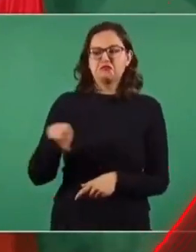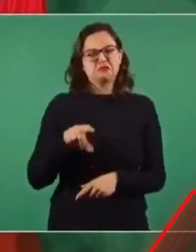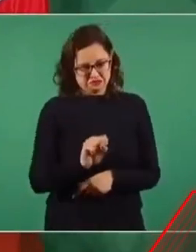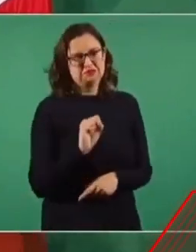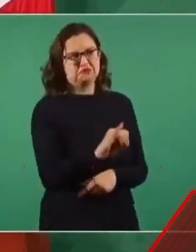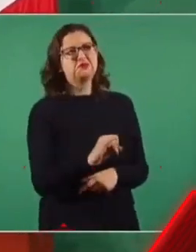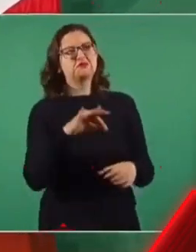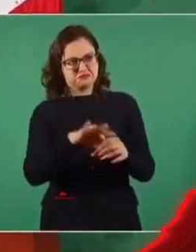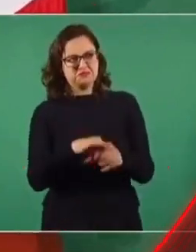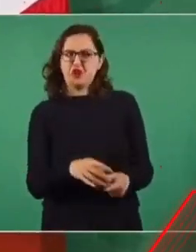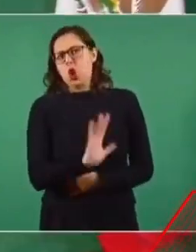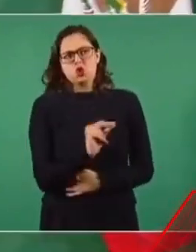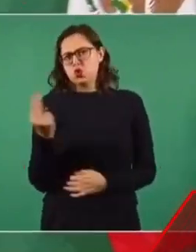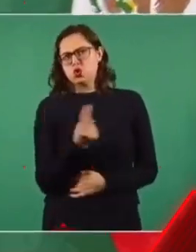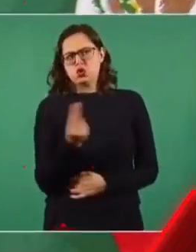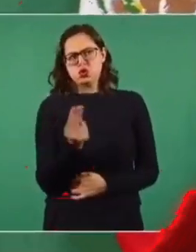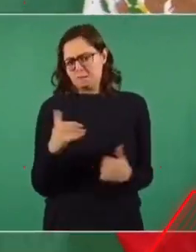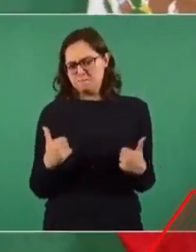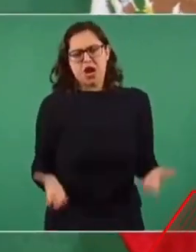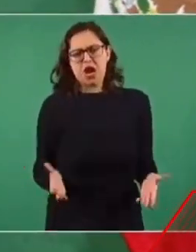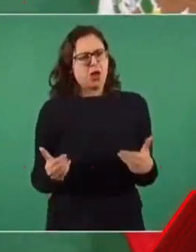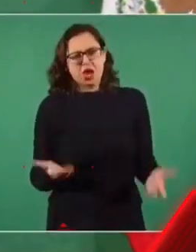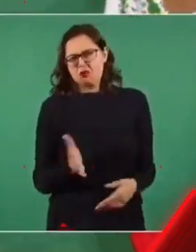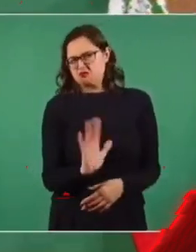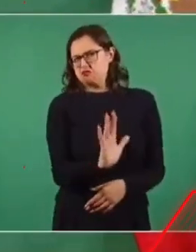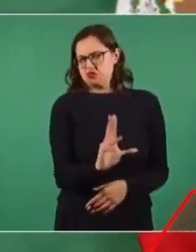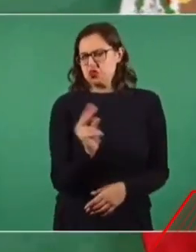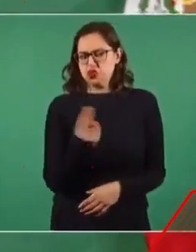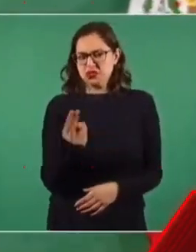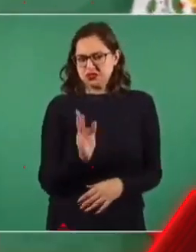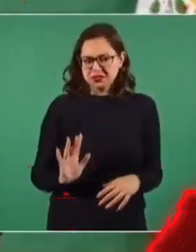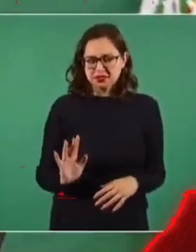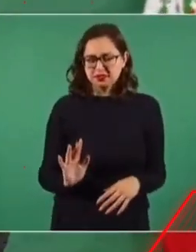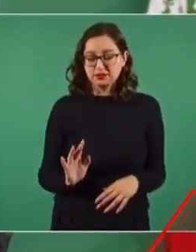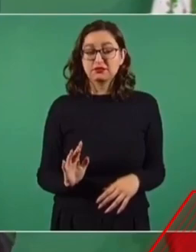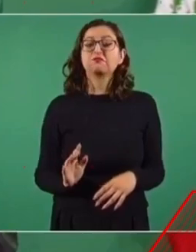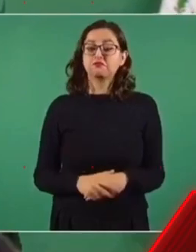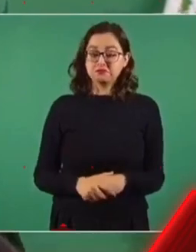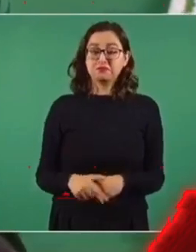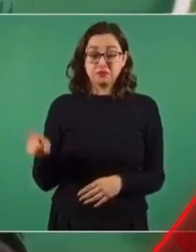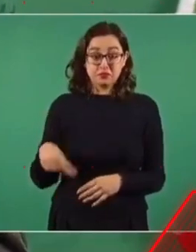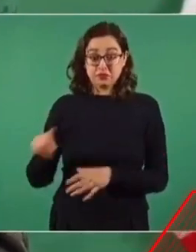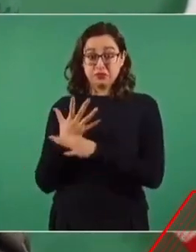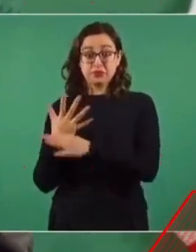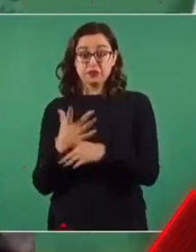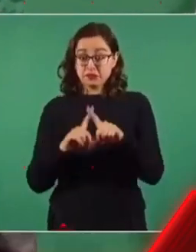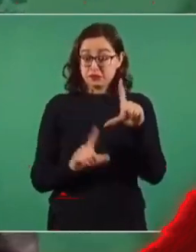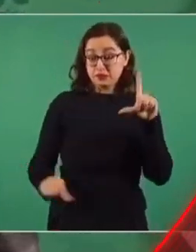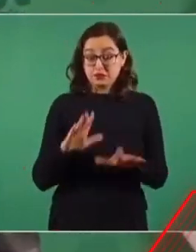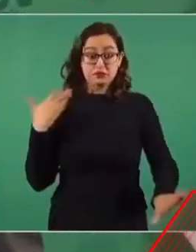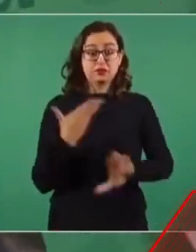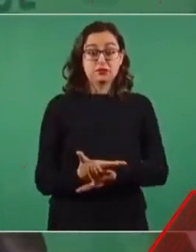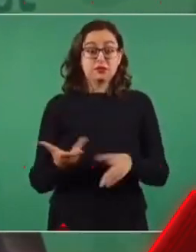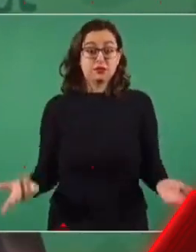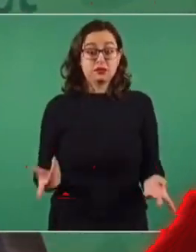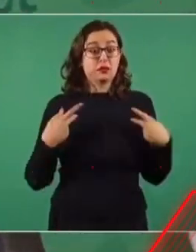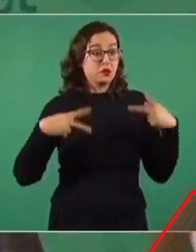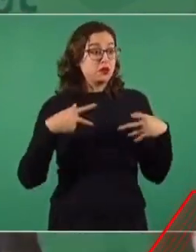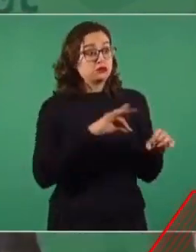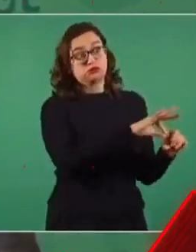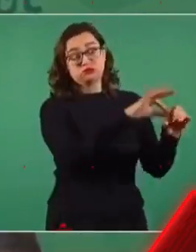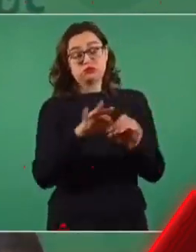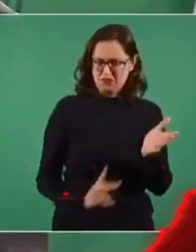Pero ahora, ya cambiaron. Que sería afectar la soberanía del pueblo porque me eligieron por